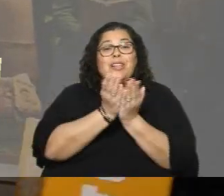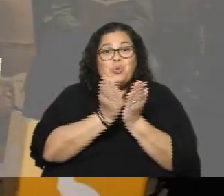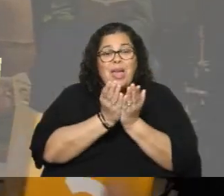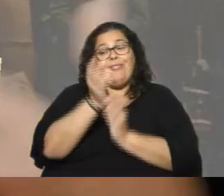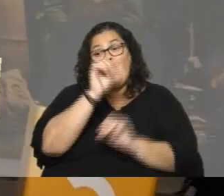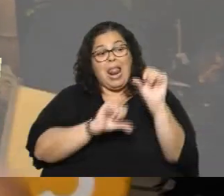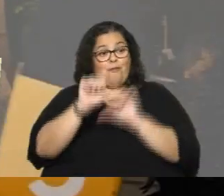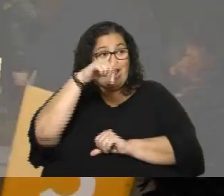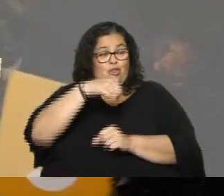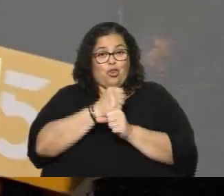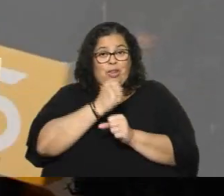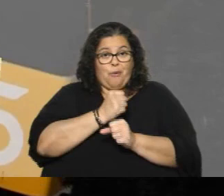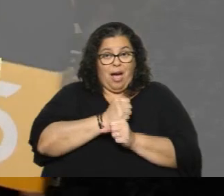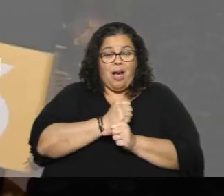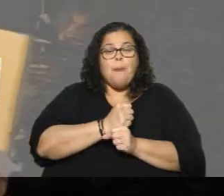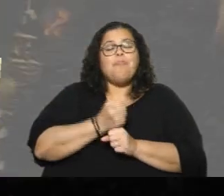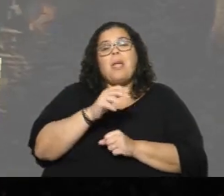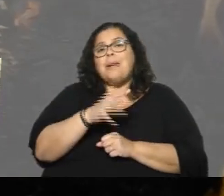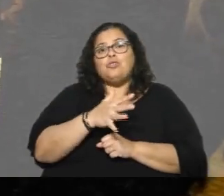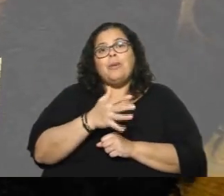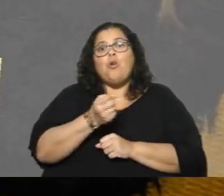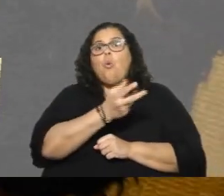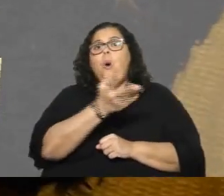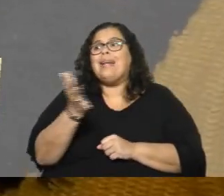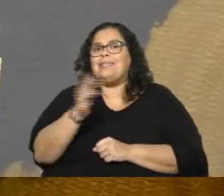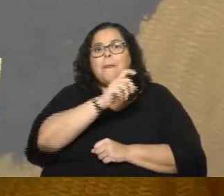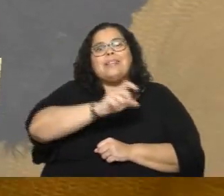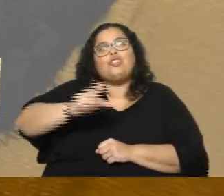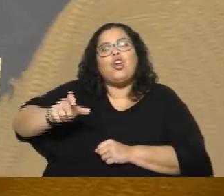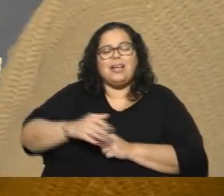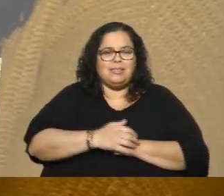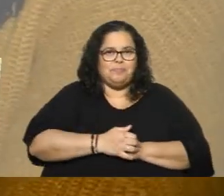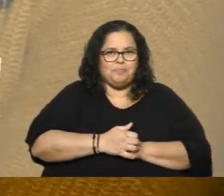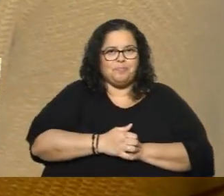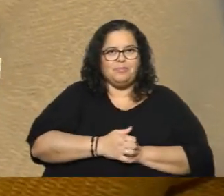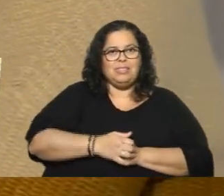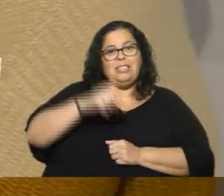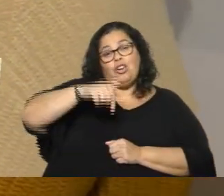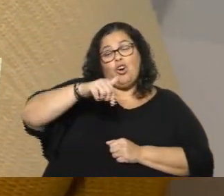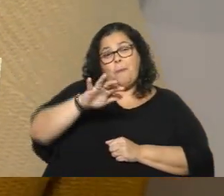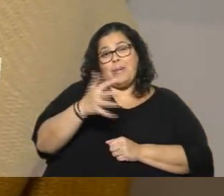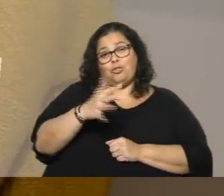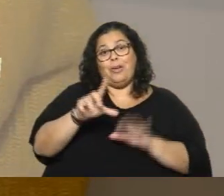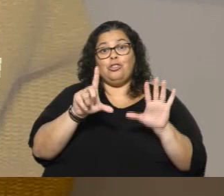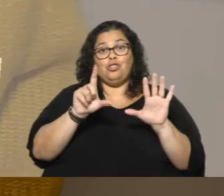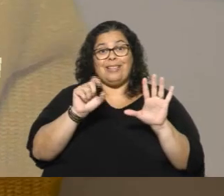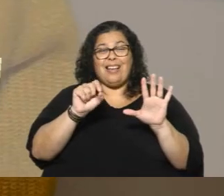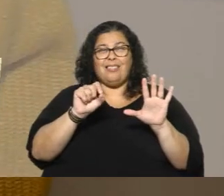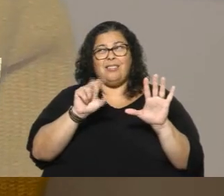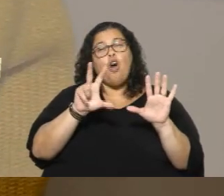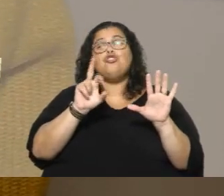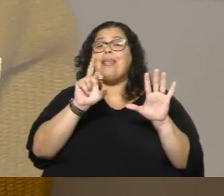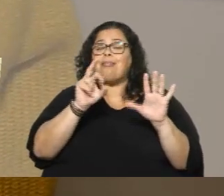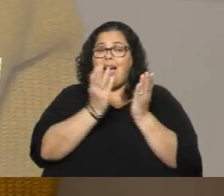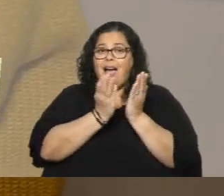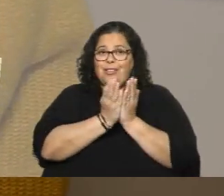una maestría a un posgrado, ¿cuántos son? Y bueno, hoy día tenemos alrededor de, yo diría, unos 70, 80 estudiantes